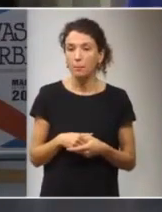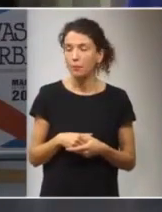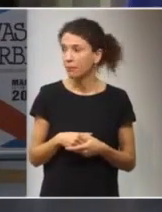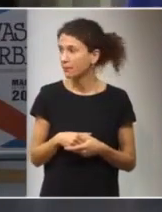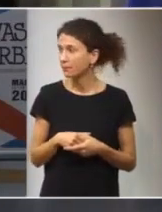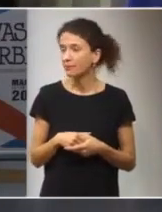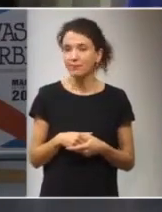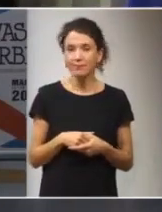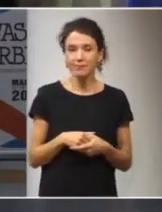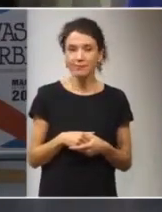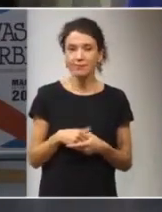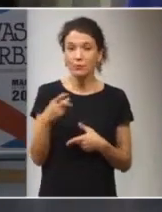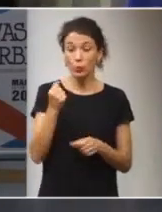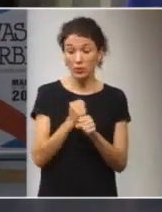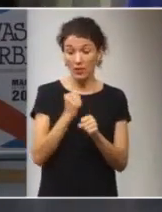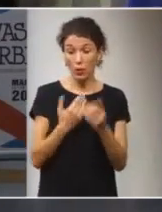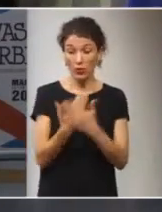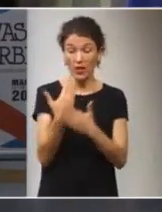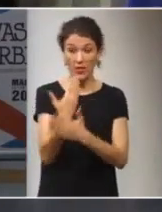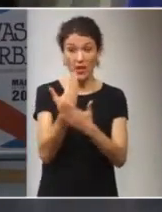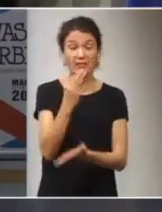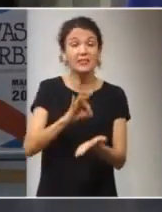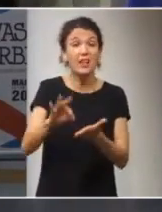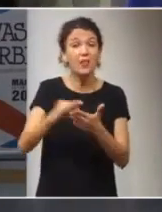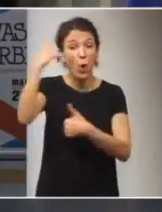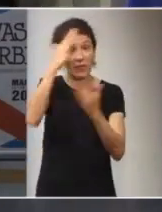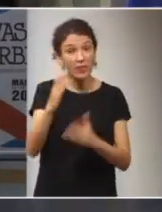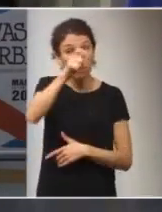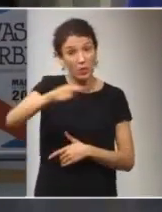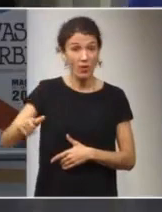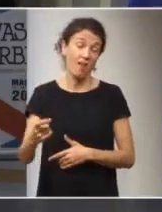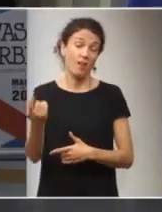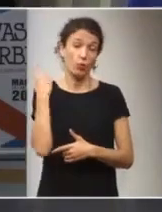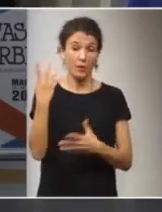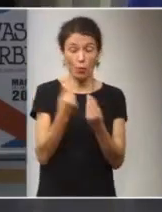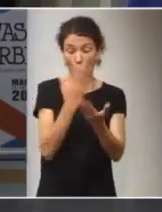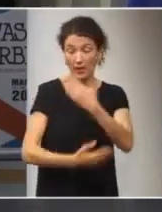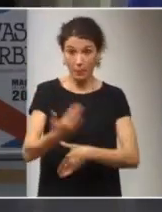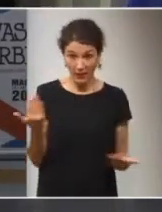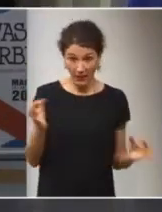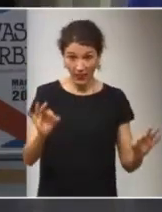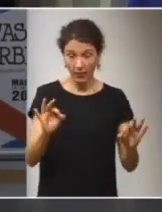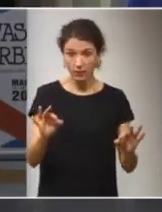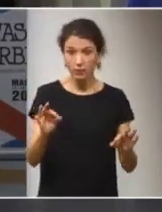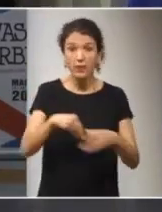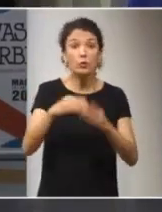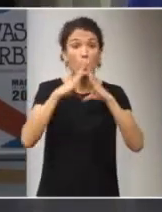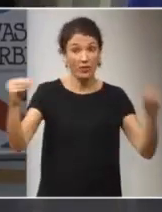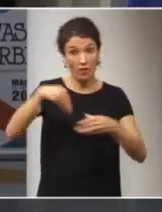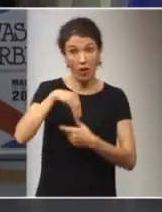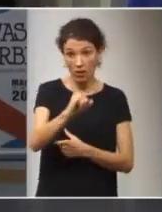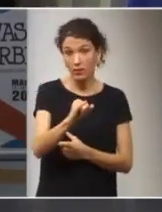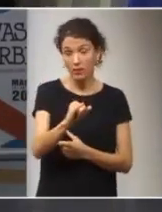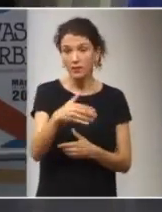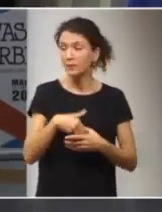Yo dirijo en mi trabajo diario el servicio de atención a los estudiantes con discapacidad en nuestra universidad. Así